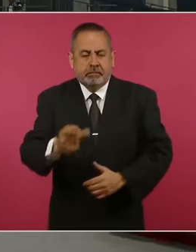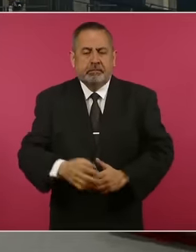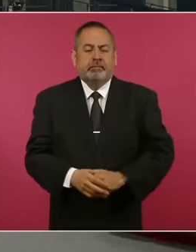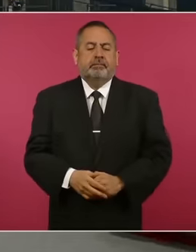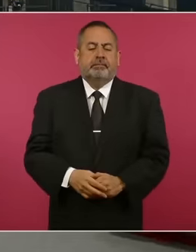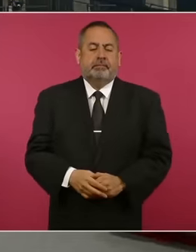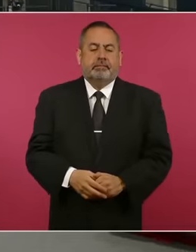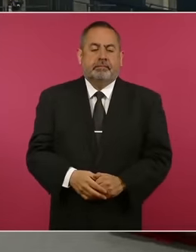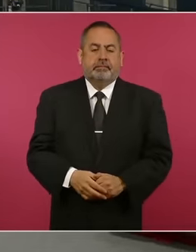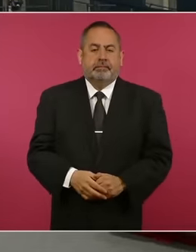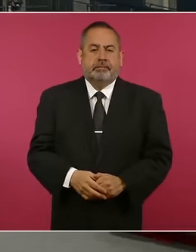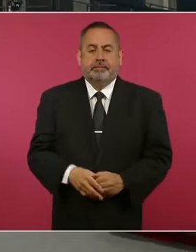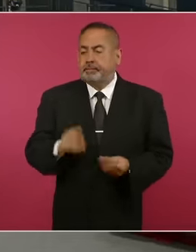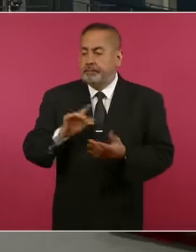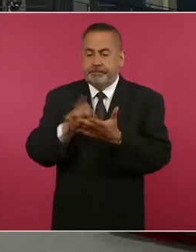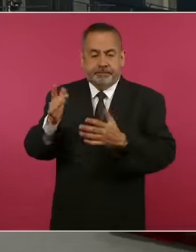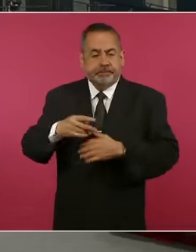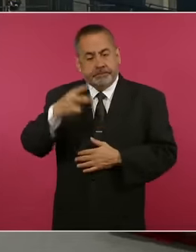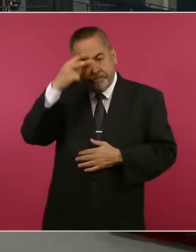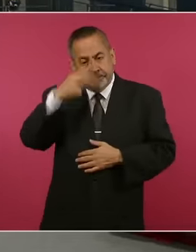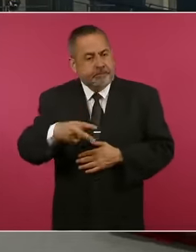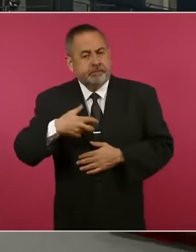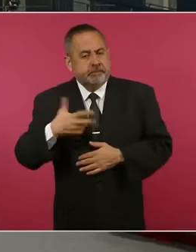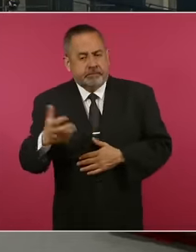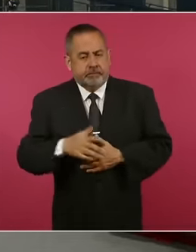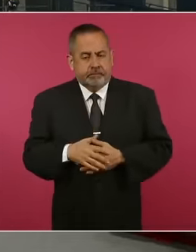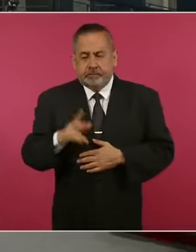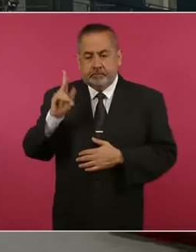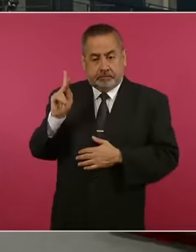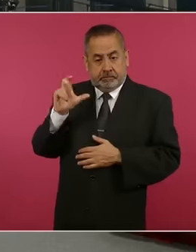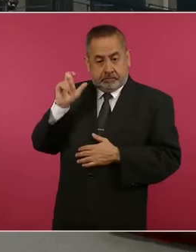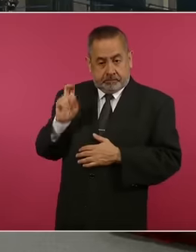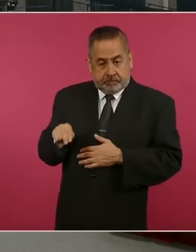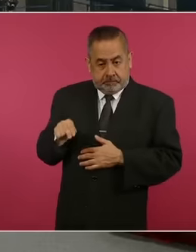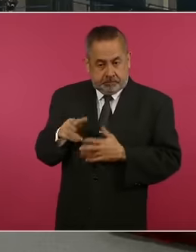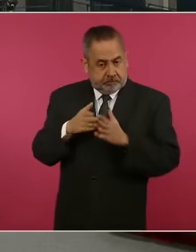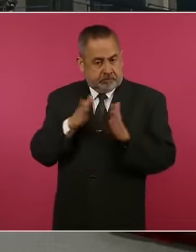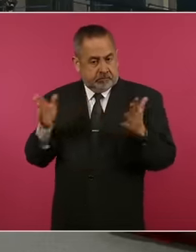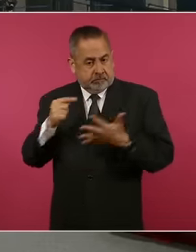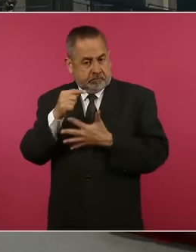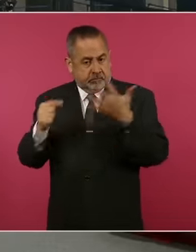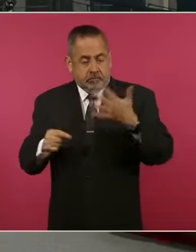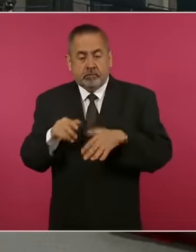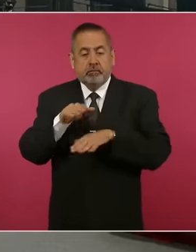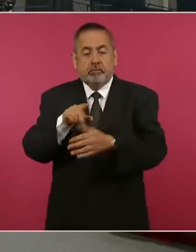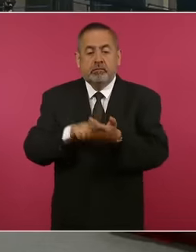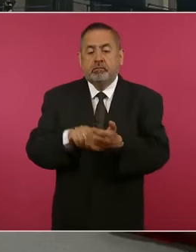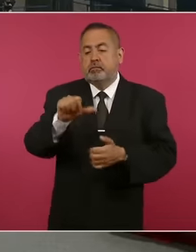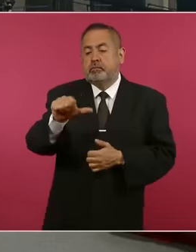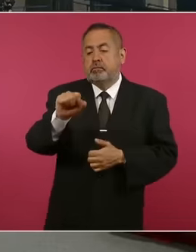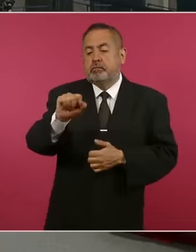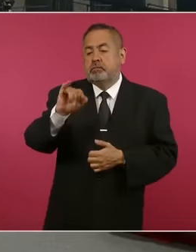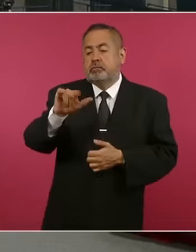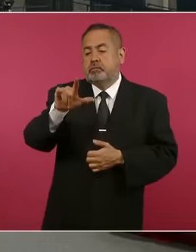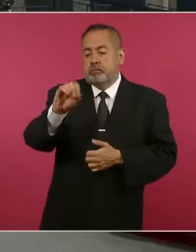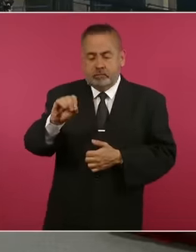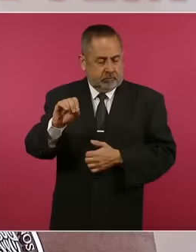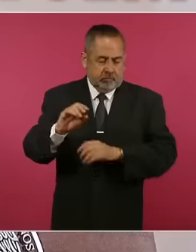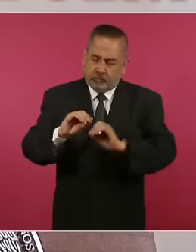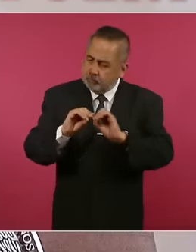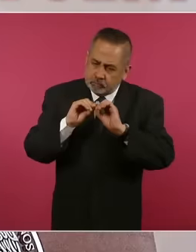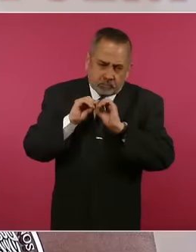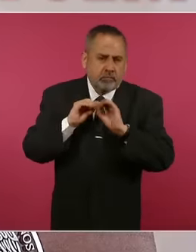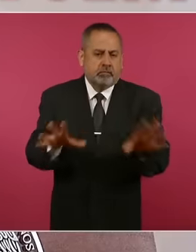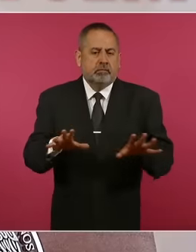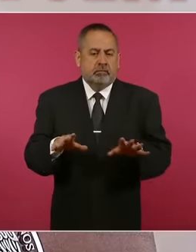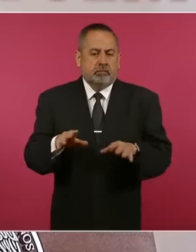Muchas gracias. Las acciones de México forman parte de una estrategia más amplia. El tema de asilo, asilo diplomático, es eminentemente